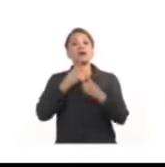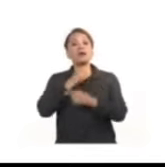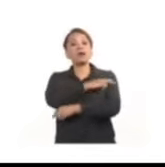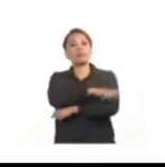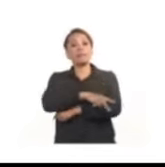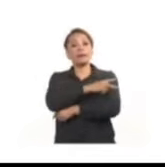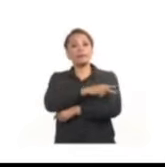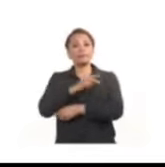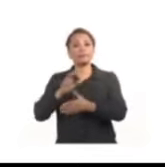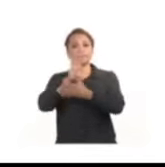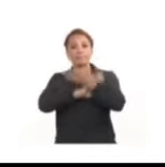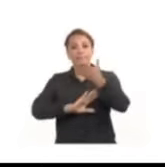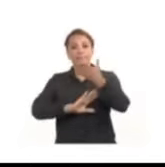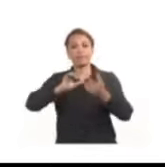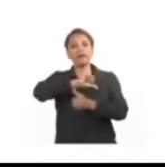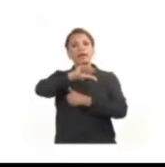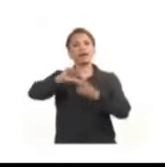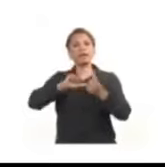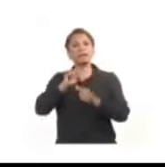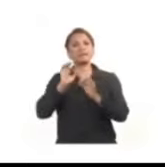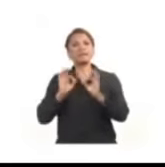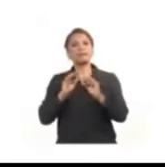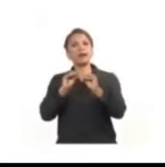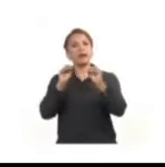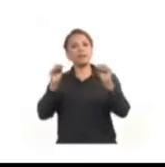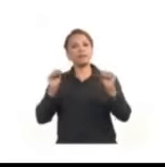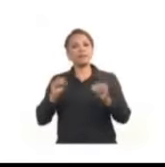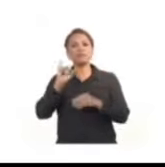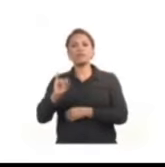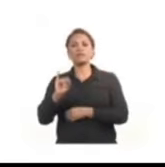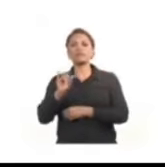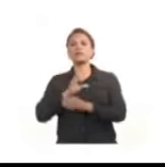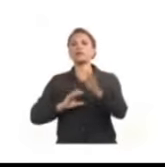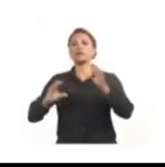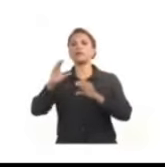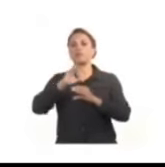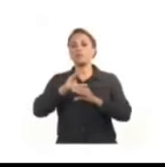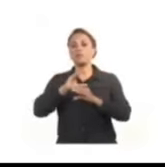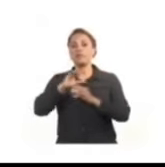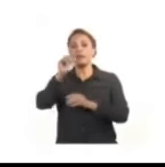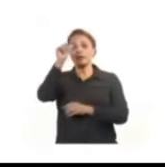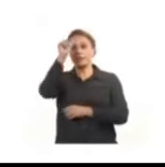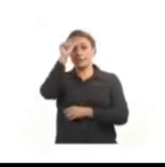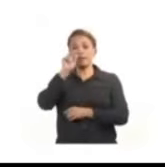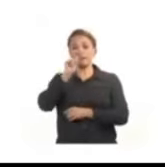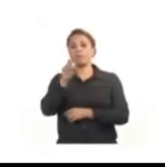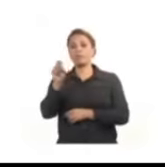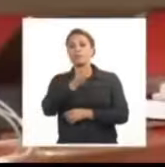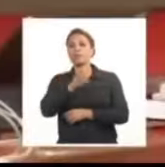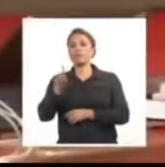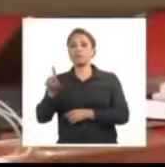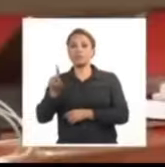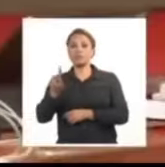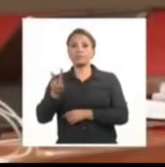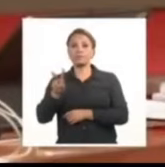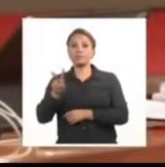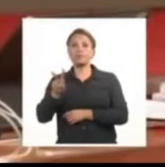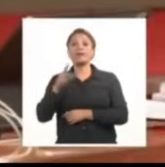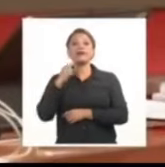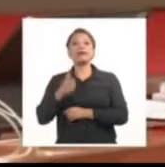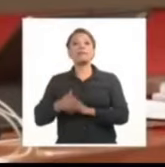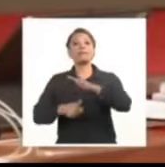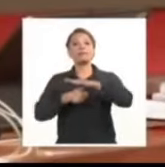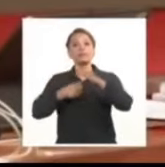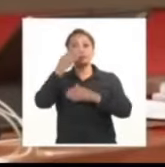de América Latina y el Caribe advirtieron desde la sexta cumbre celebrada en Cartagena de Indias en 2012 el presidente Miguel Díaz Canel